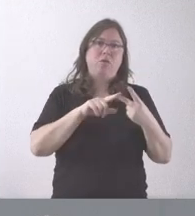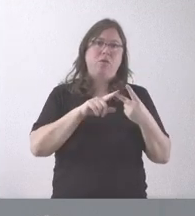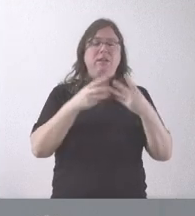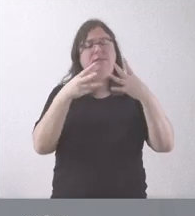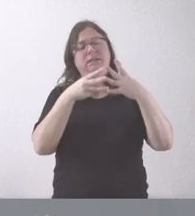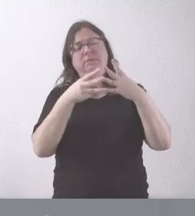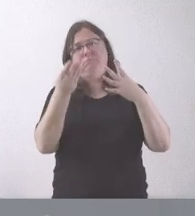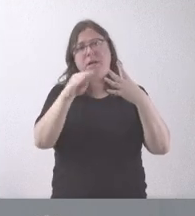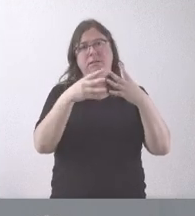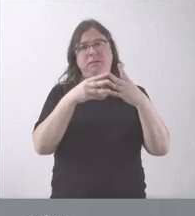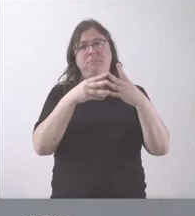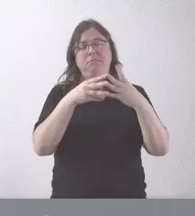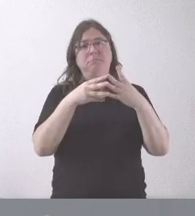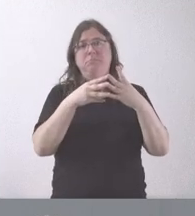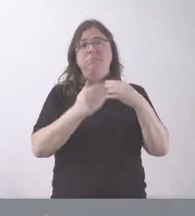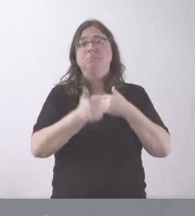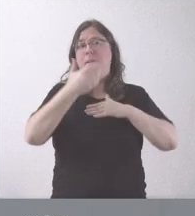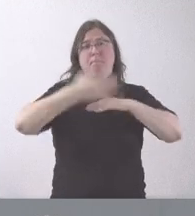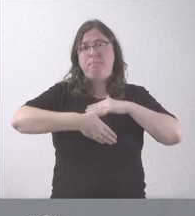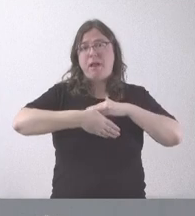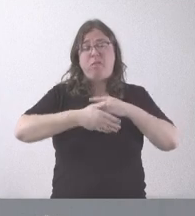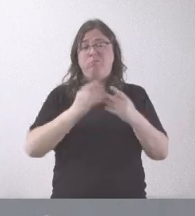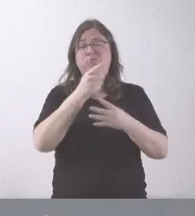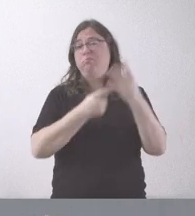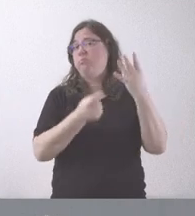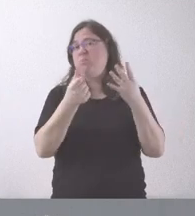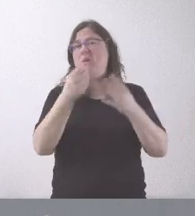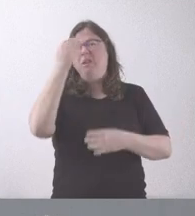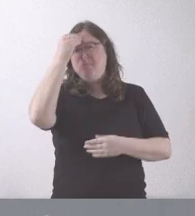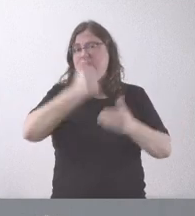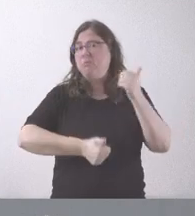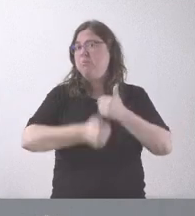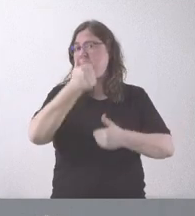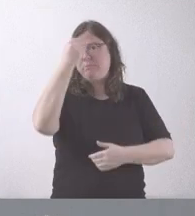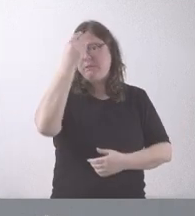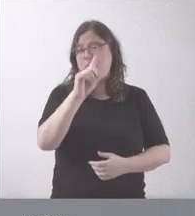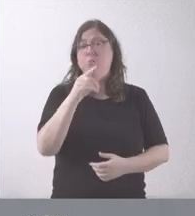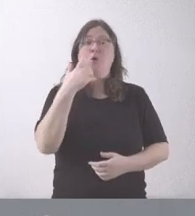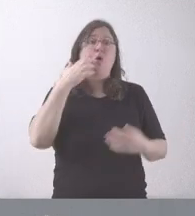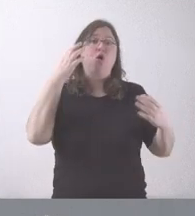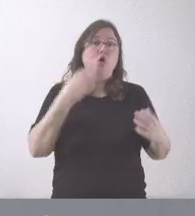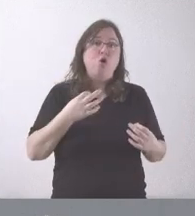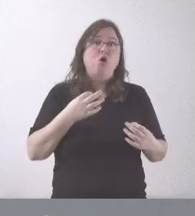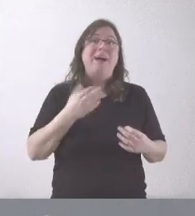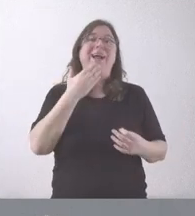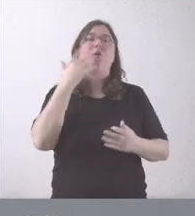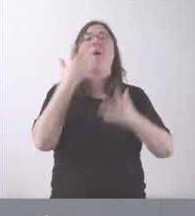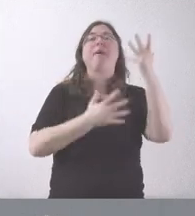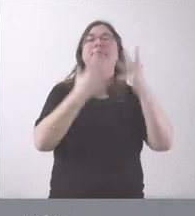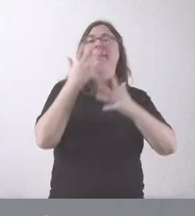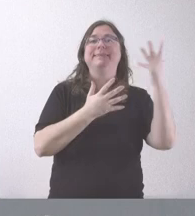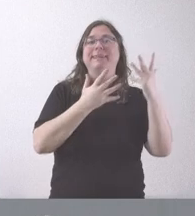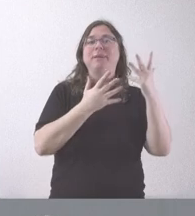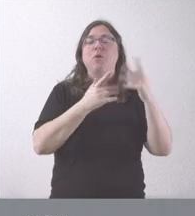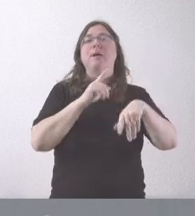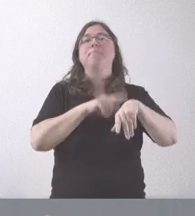más. Por tanto, el número de alegaciones fue muy reducido. No estimamos que pueda haber más alegaciones, pero, lógicamente, como es un acto administrativo, cualquier acto administrativo tiene